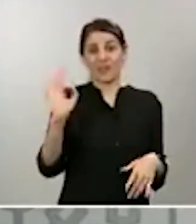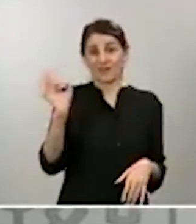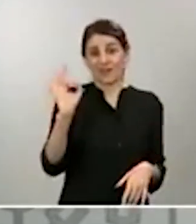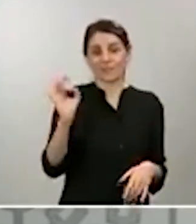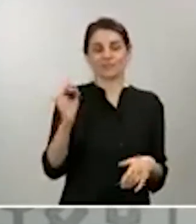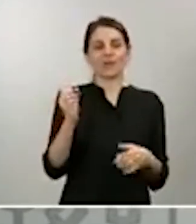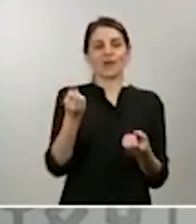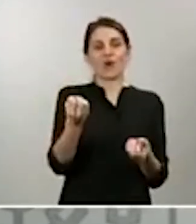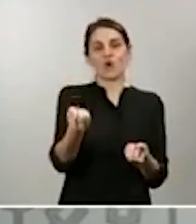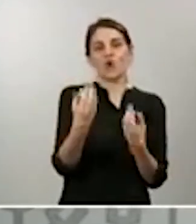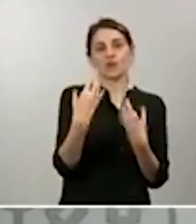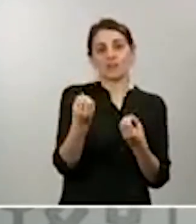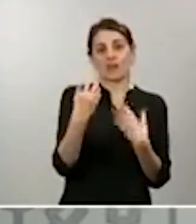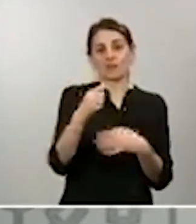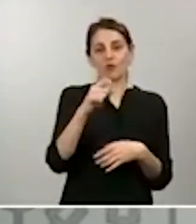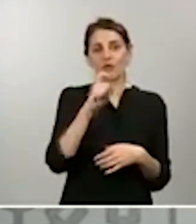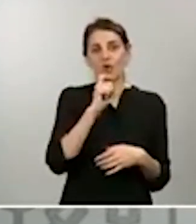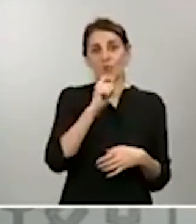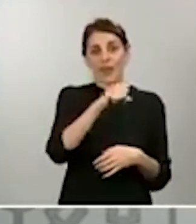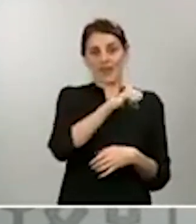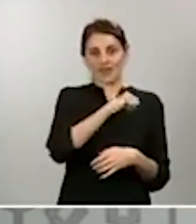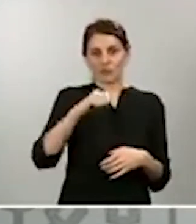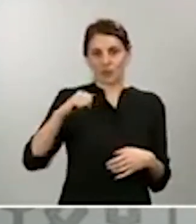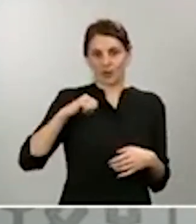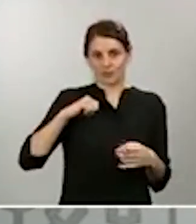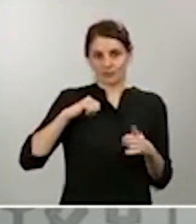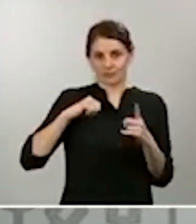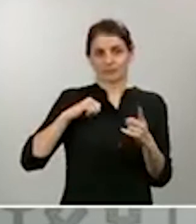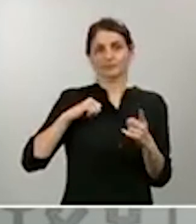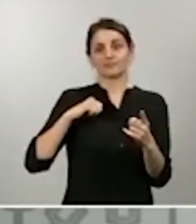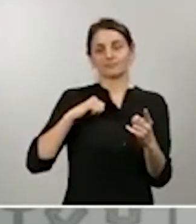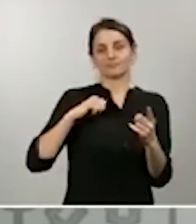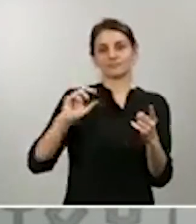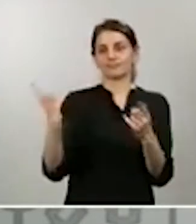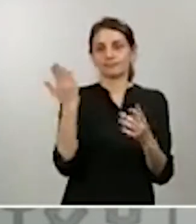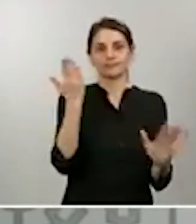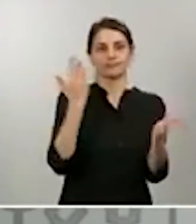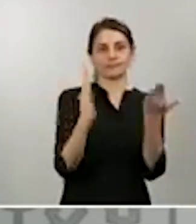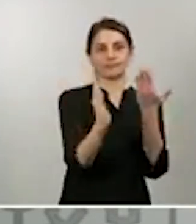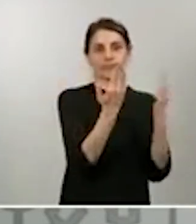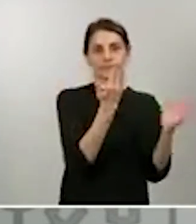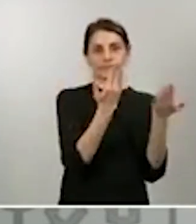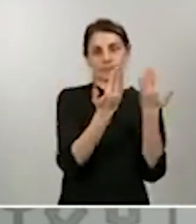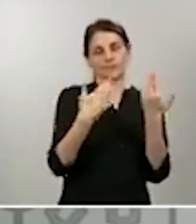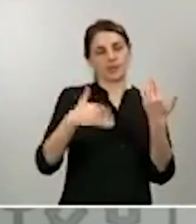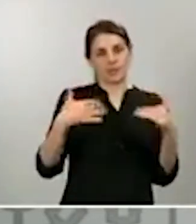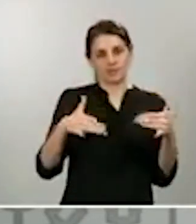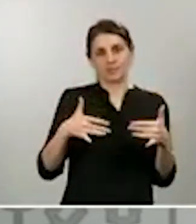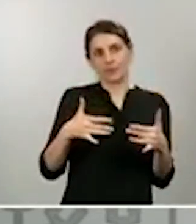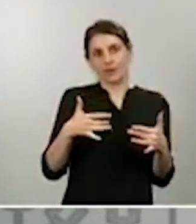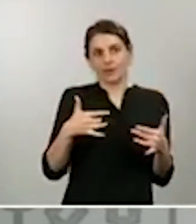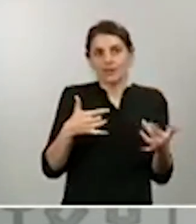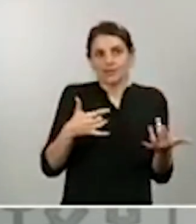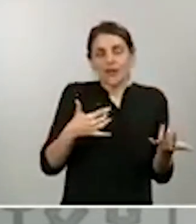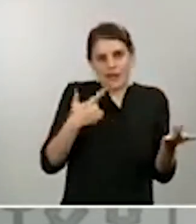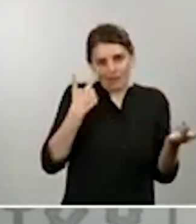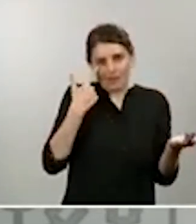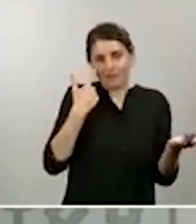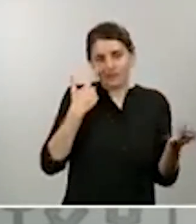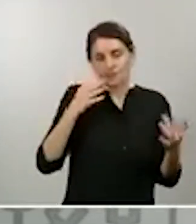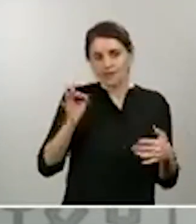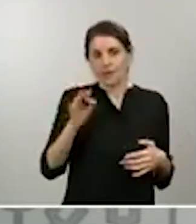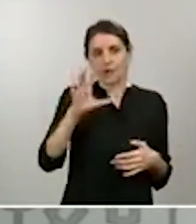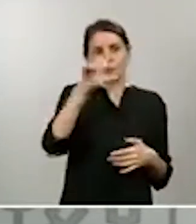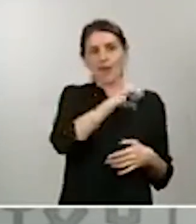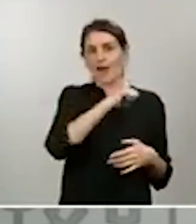tengamos, en ese sentido no es fácil, las comunidades autónomas están haciendo muchísimo esfuerzo para que podamos tener todos esos datos